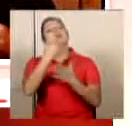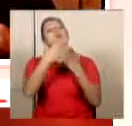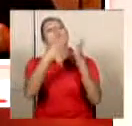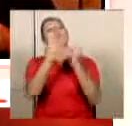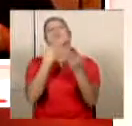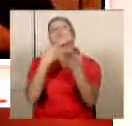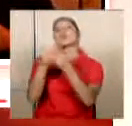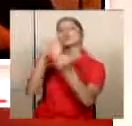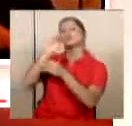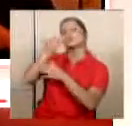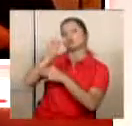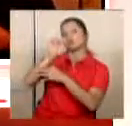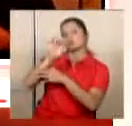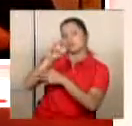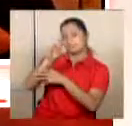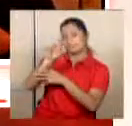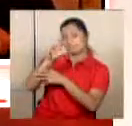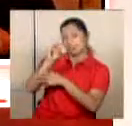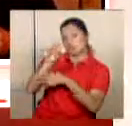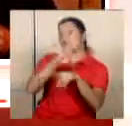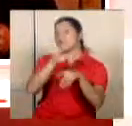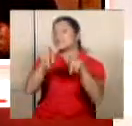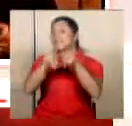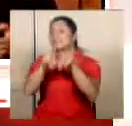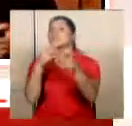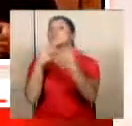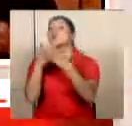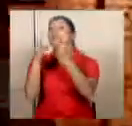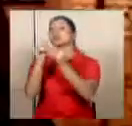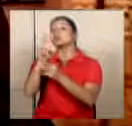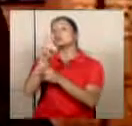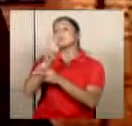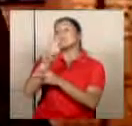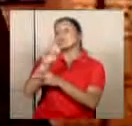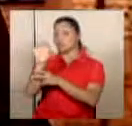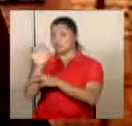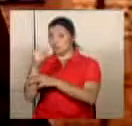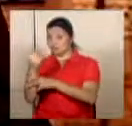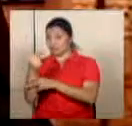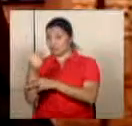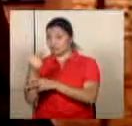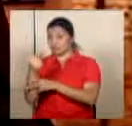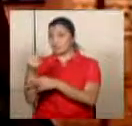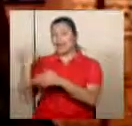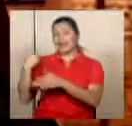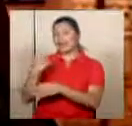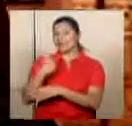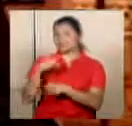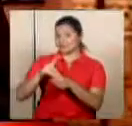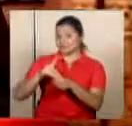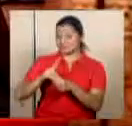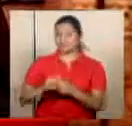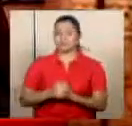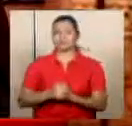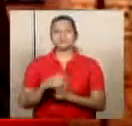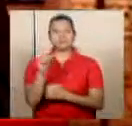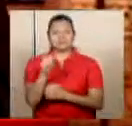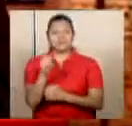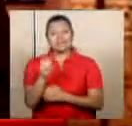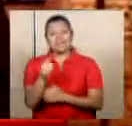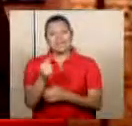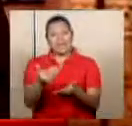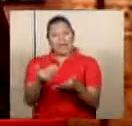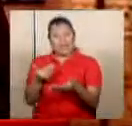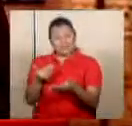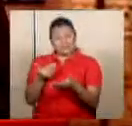noches José Mario y también muy buenas noches a don Víctor Emilio Granados al señor exdiputado Así es, un poco